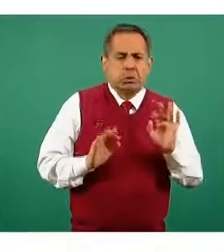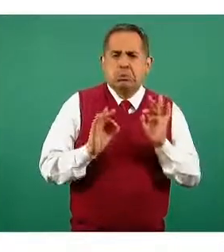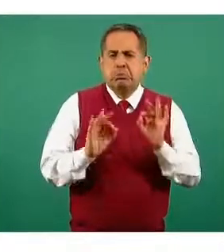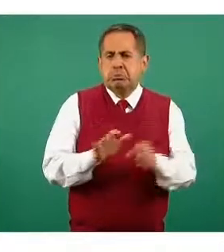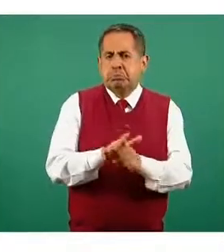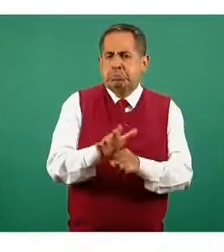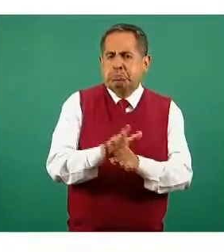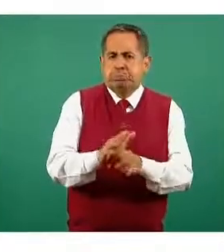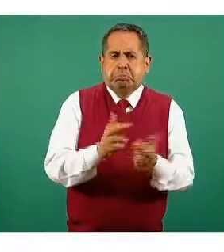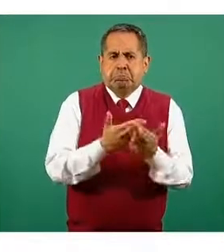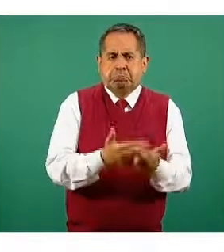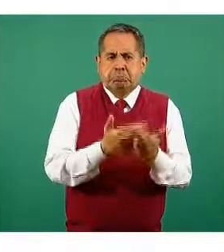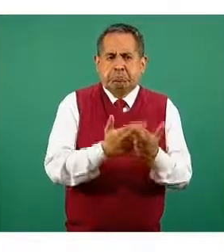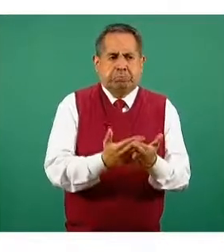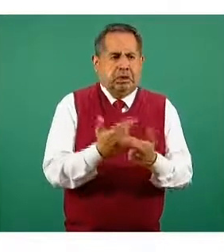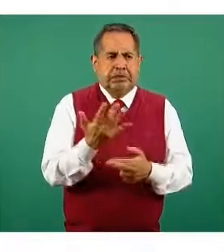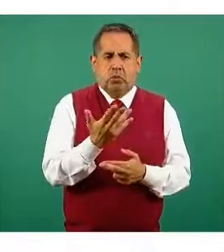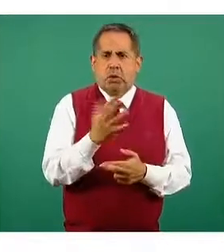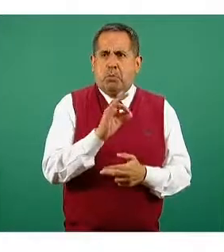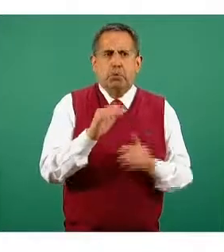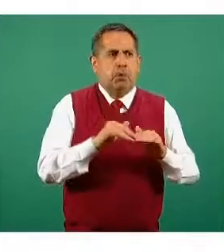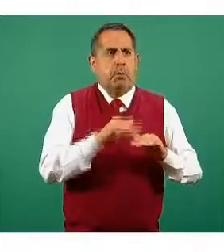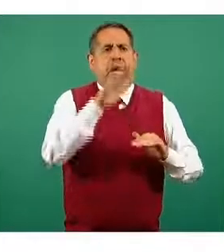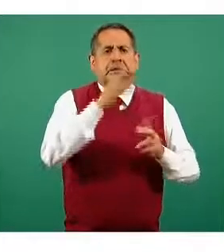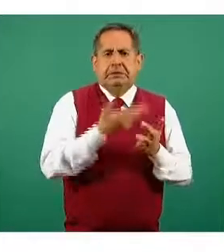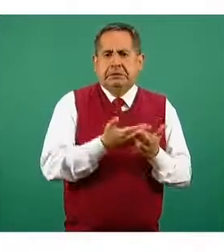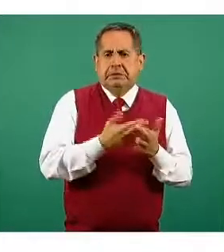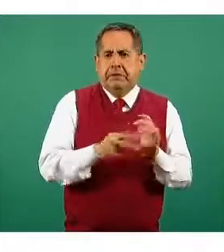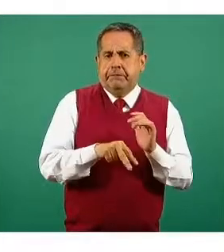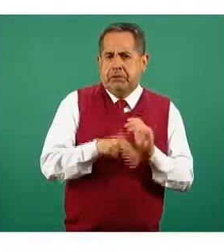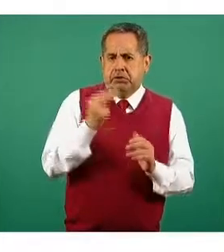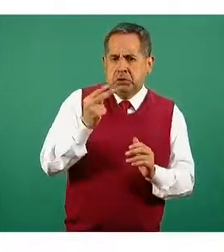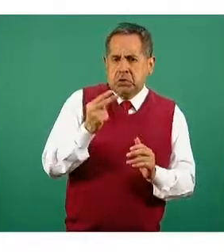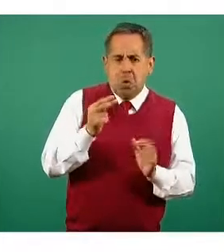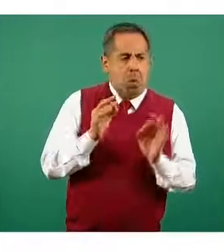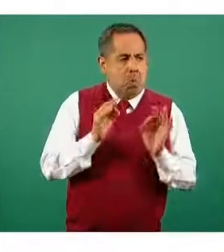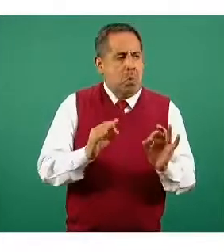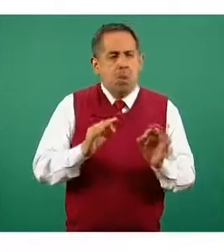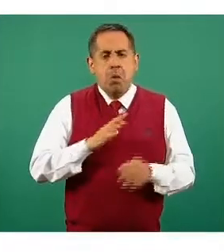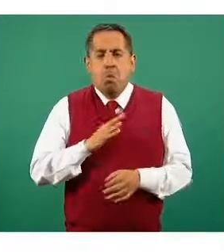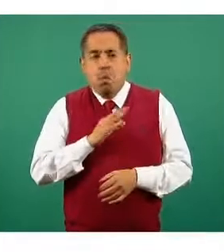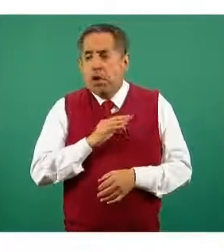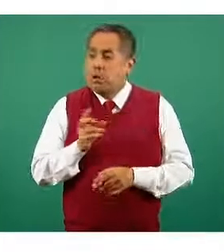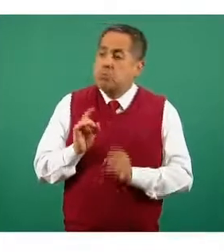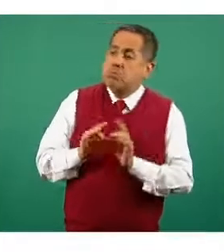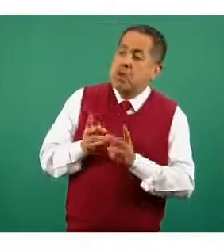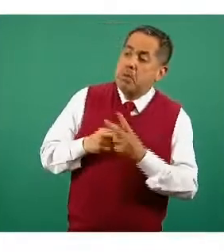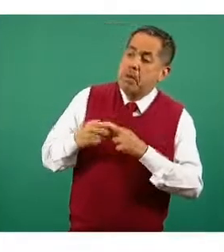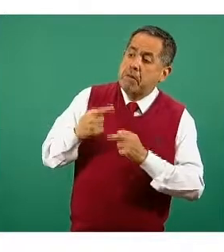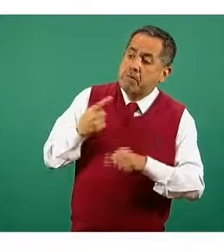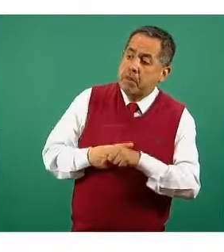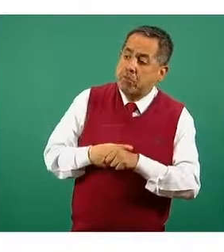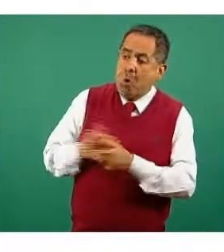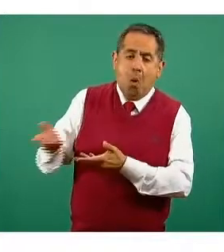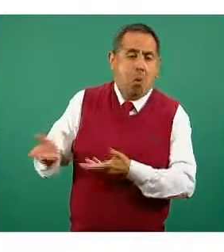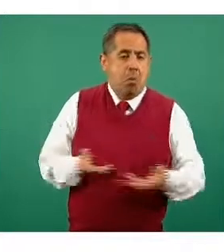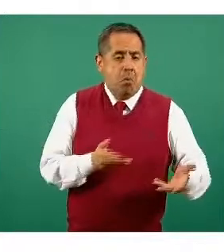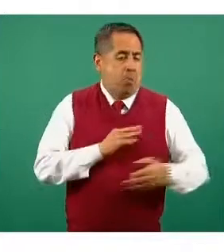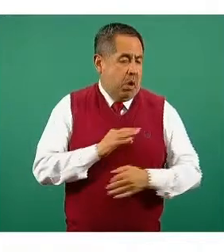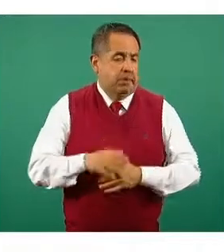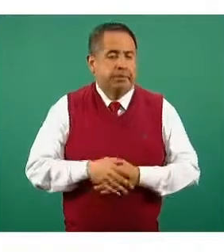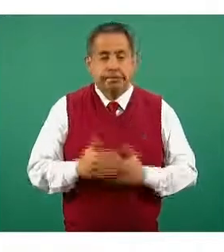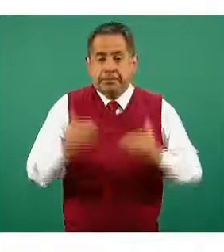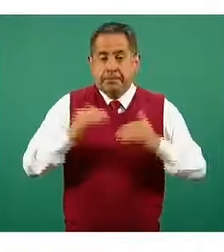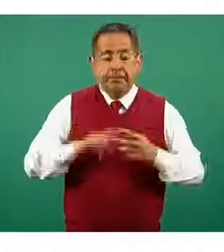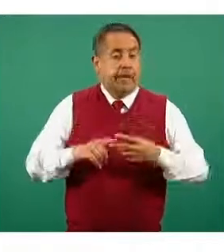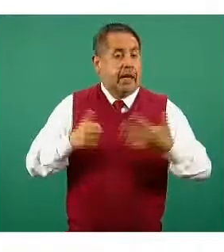tienen más de la mitad de sus camas disponibles para atender a estos, a los pacientes que sí lo requieren. Tenemos seis entidades